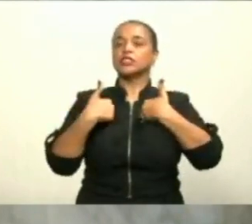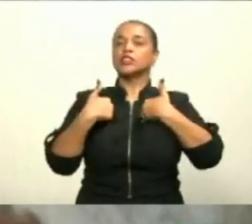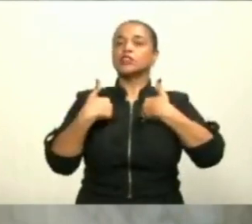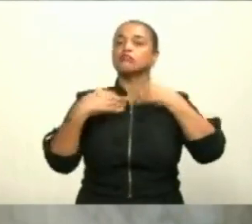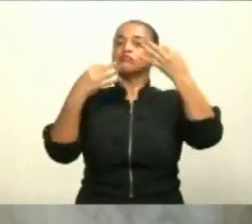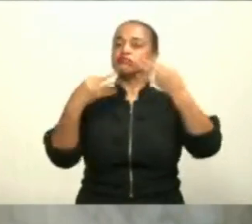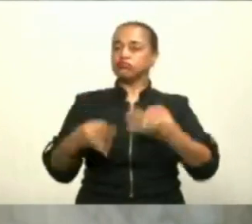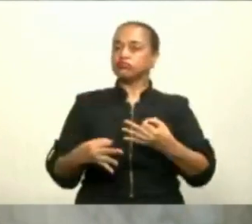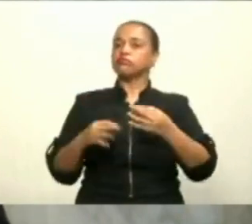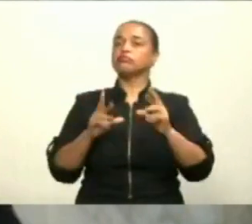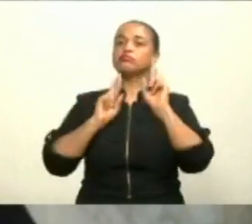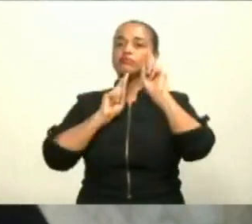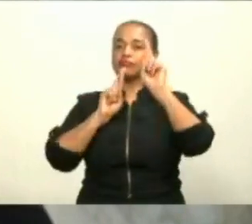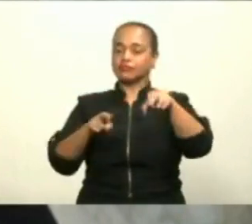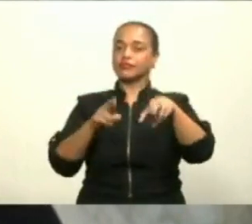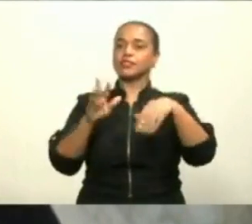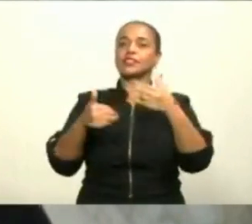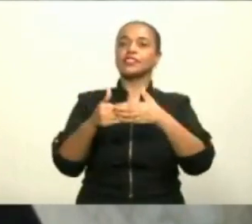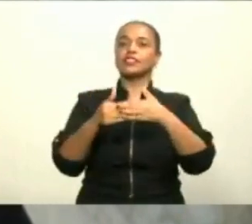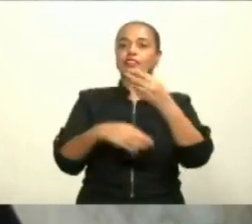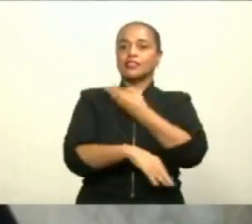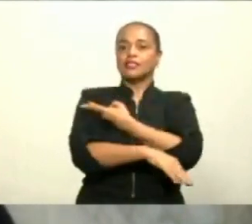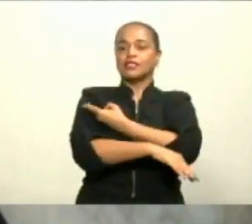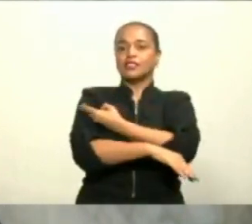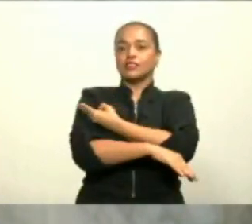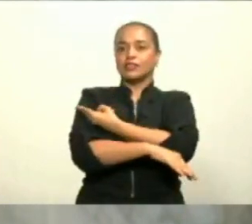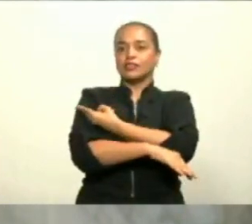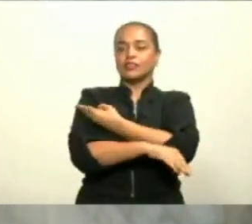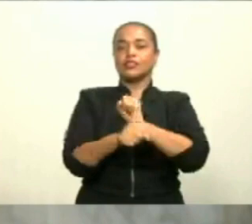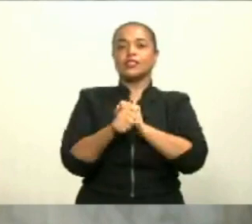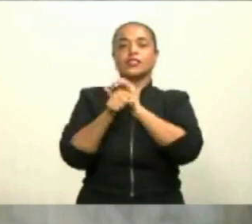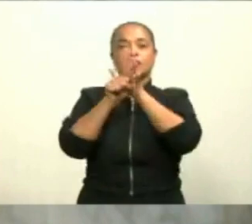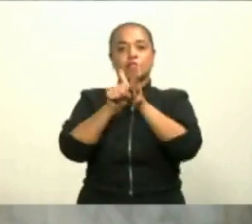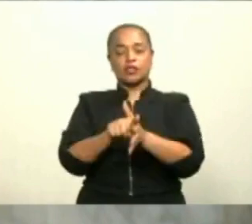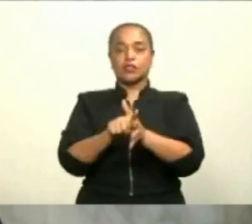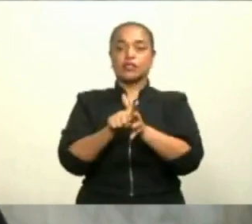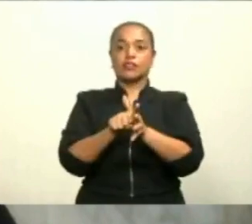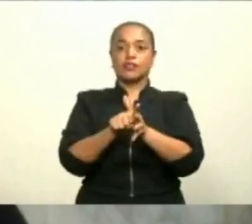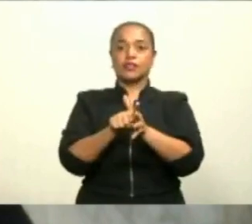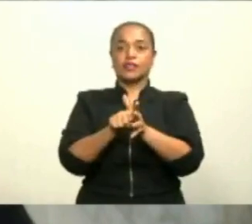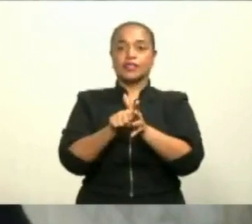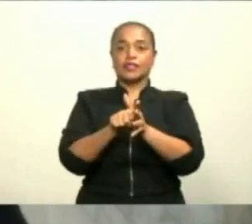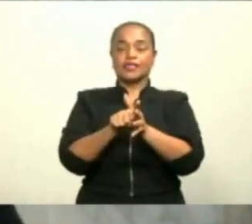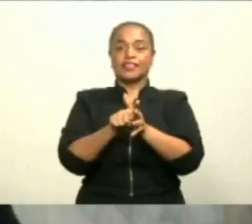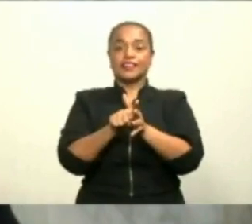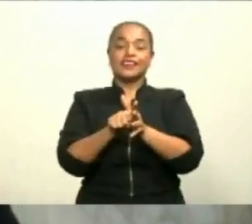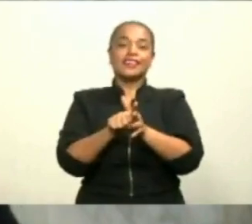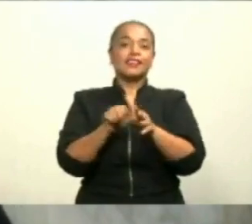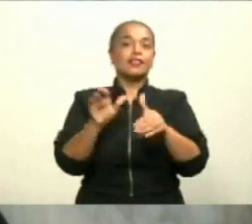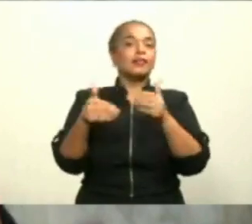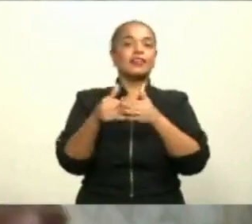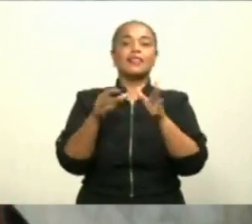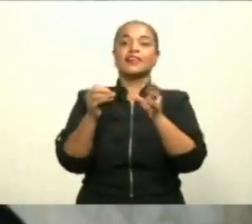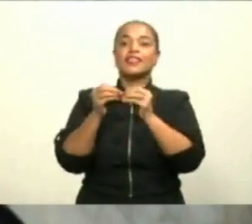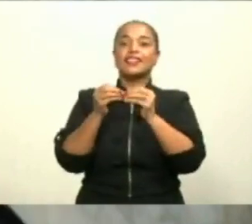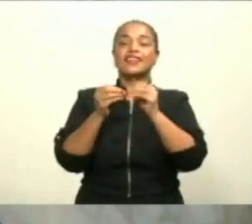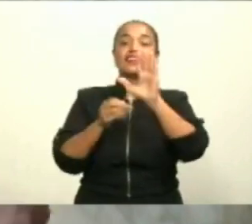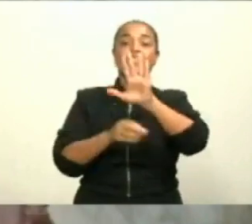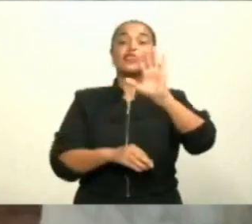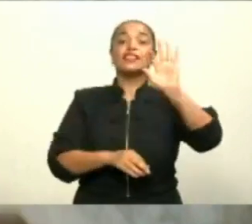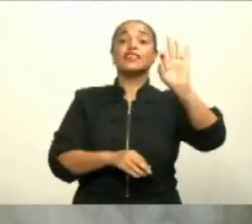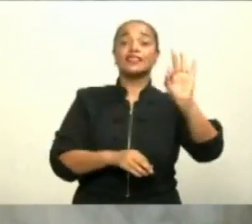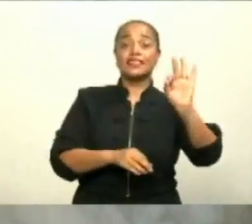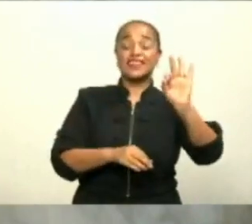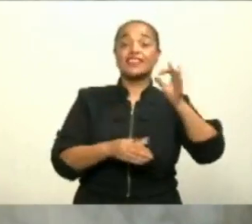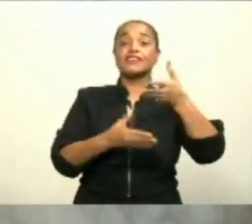inmunológica de la vacuna contra el COVID-19 en más de 50.000 participantes a nivel mundial, en un amplio rango de